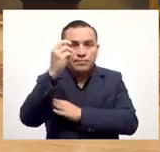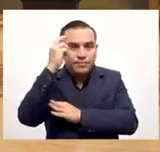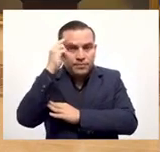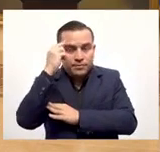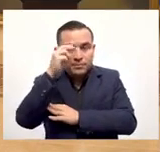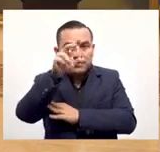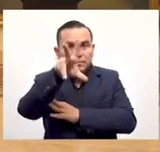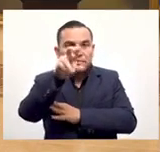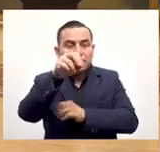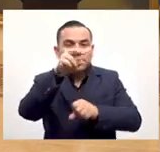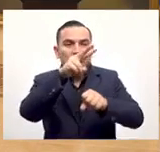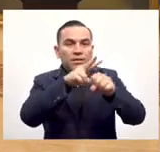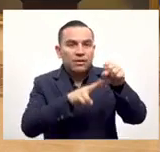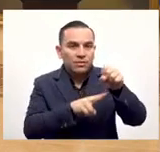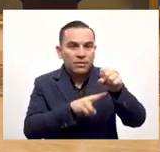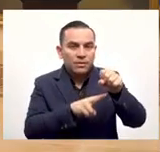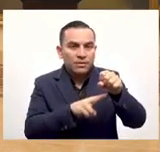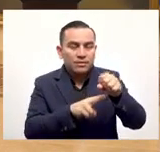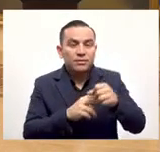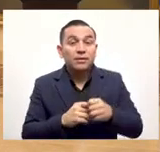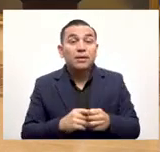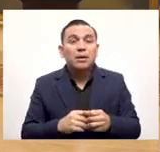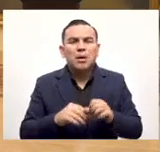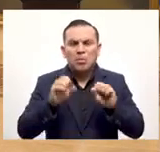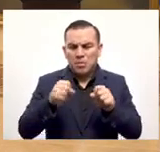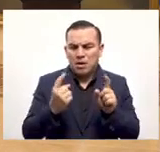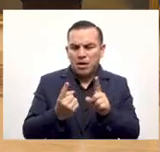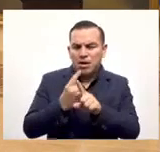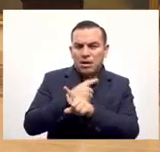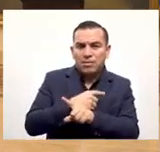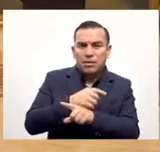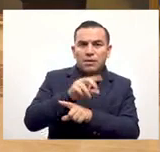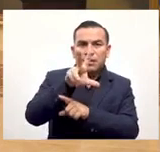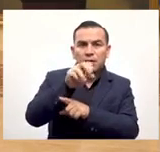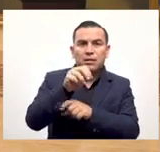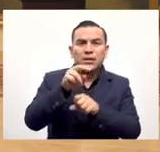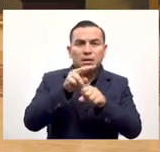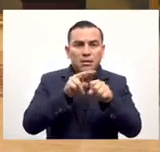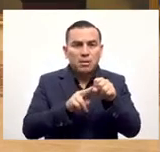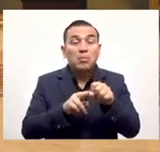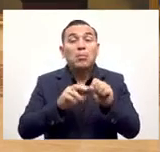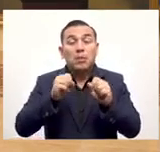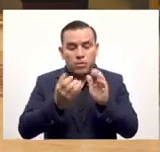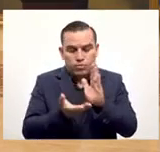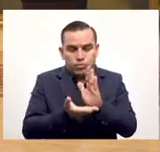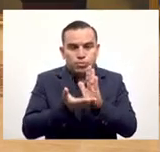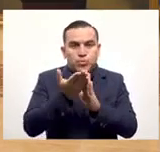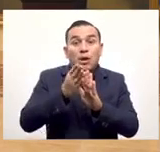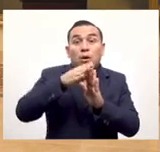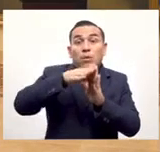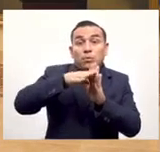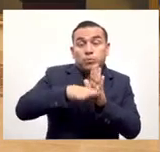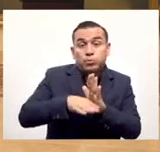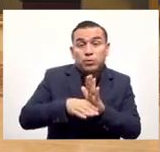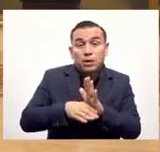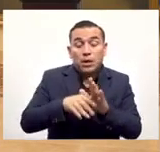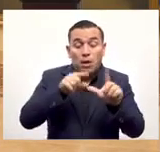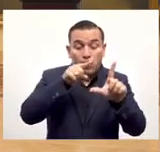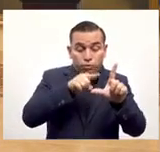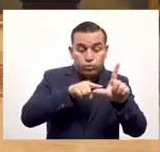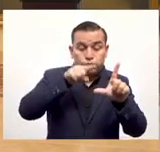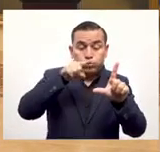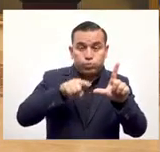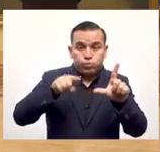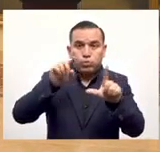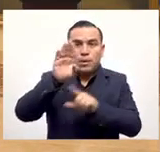va a ser el equivalente a 30 dólares en ese momento. ¿Puede variar estos 30 dólares? Sí, pueden subir, pueden bajar de